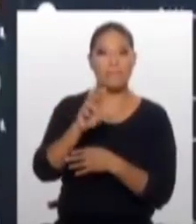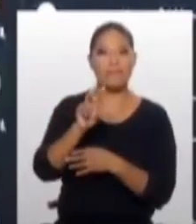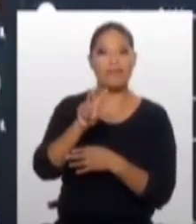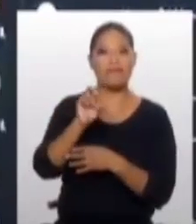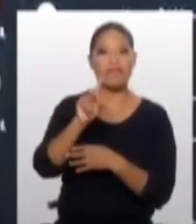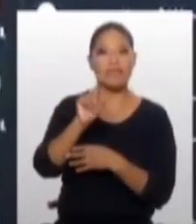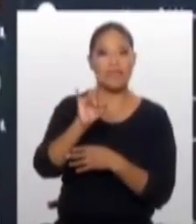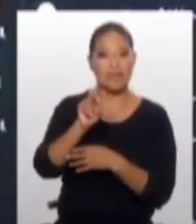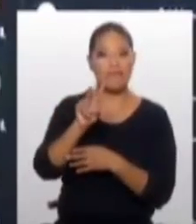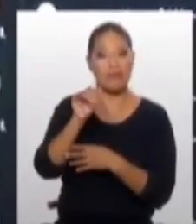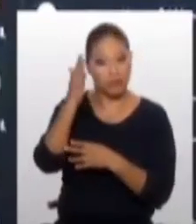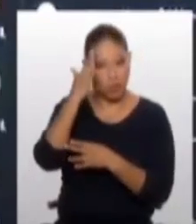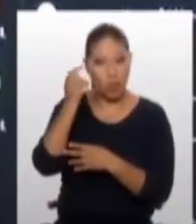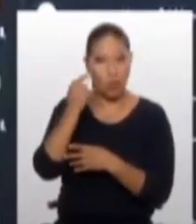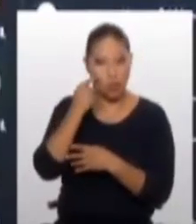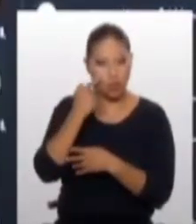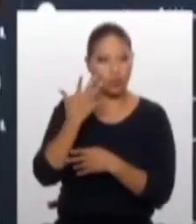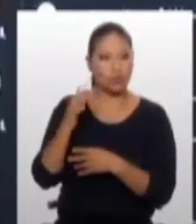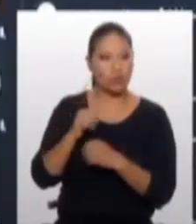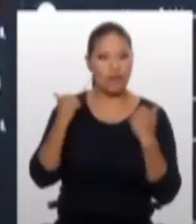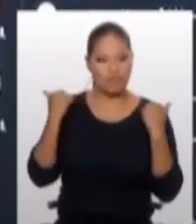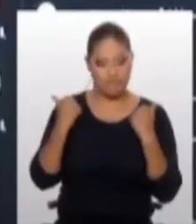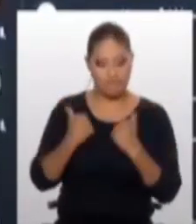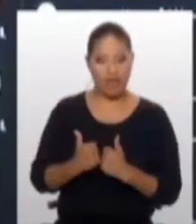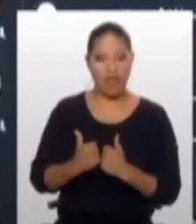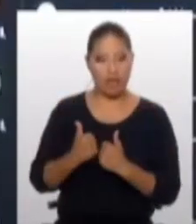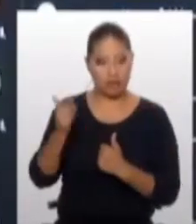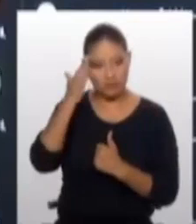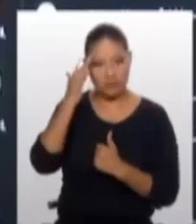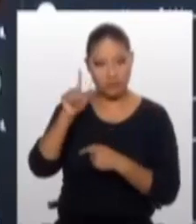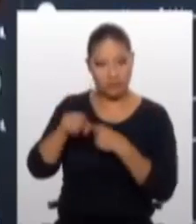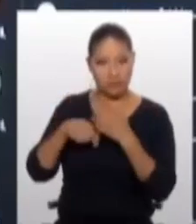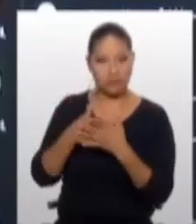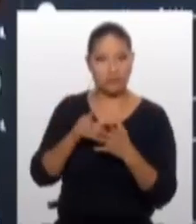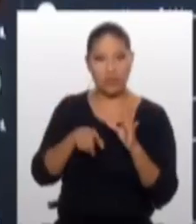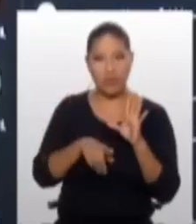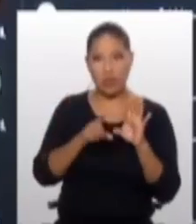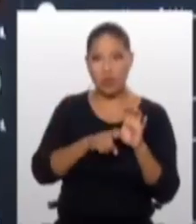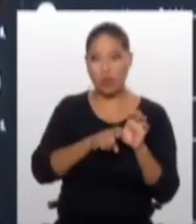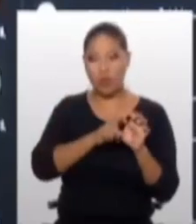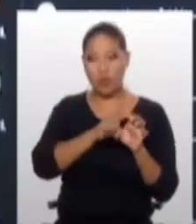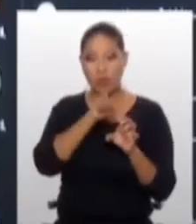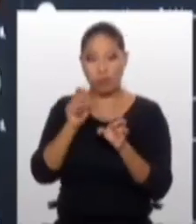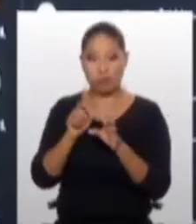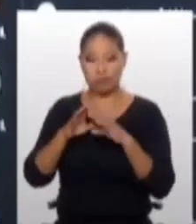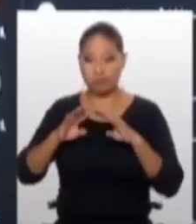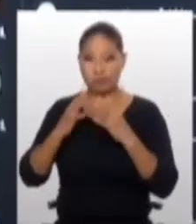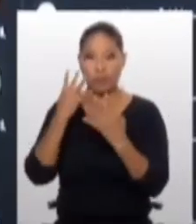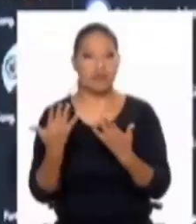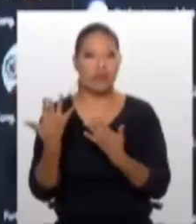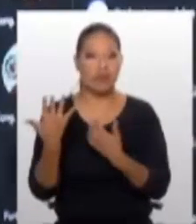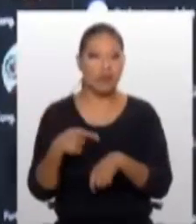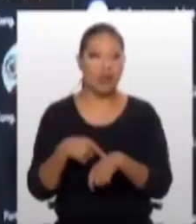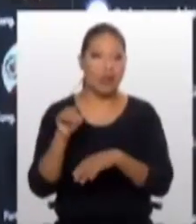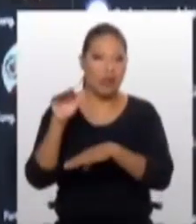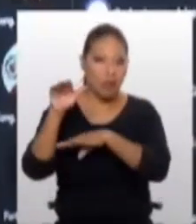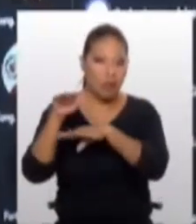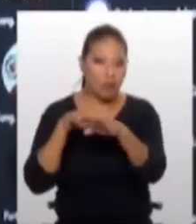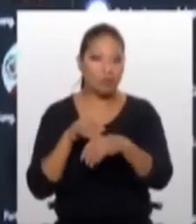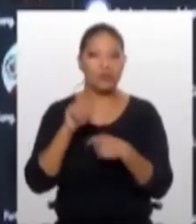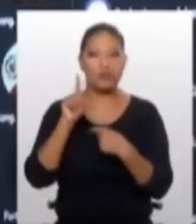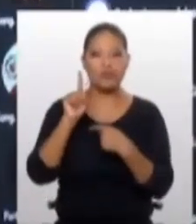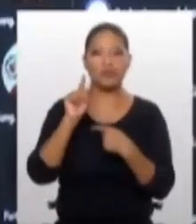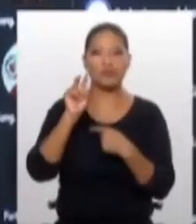y que se deje de hacer el show y hacer el ridículo que hace quedar muy mal a su familia Pedro Castillo